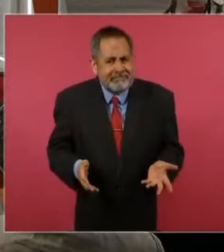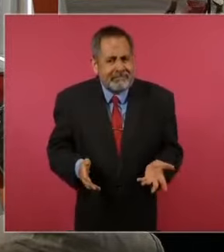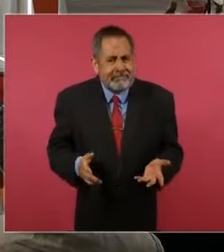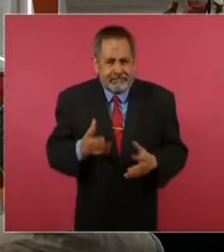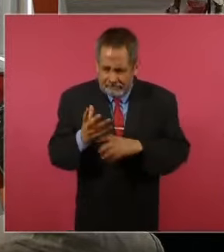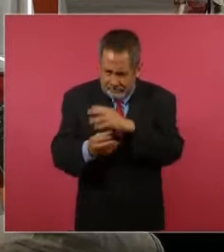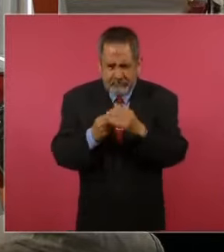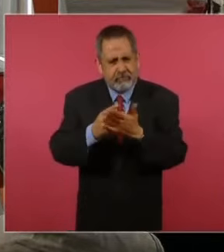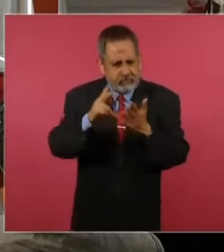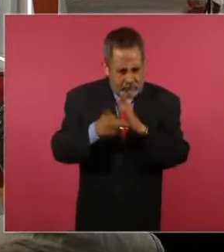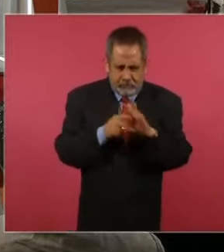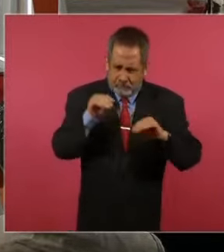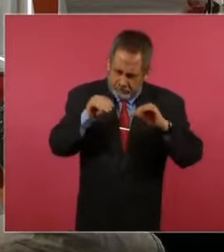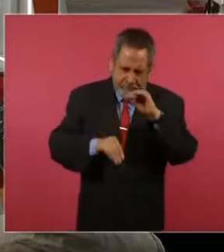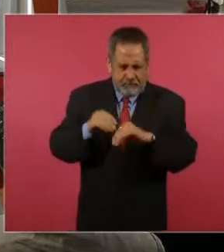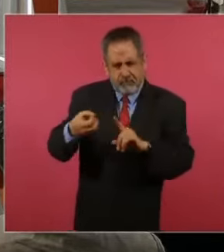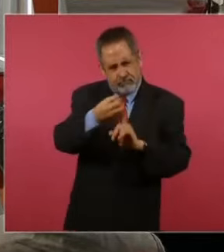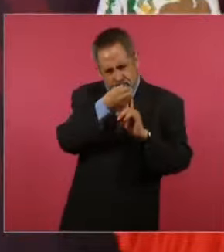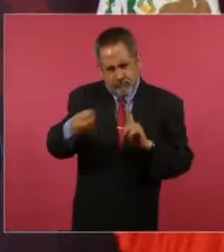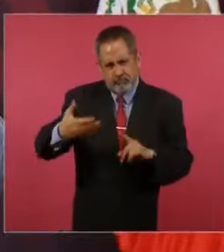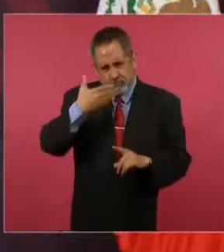reponer el procedimiento. A ver,